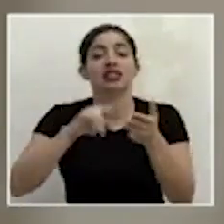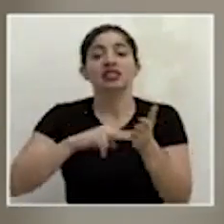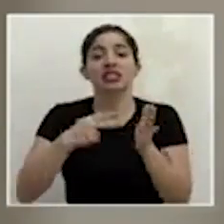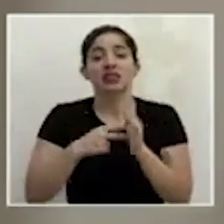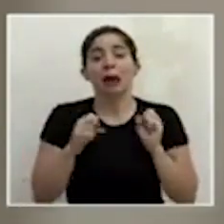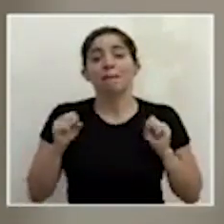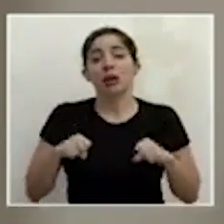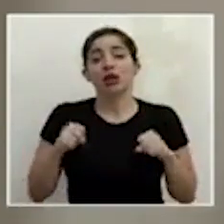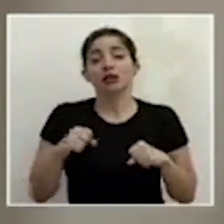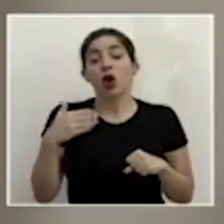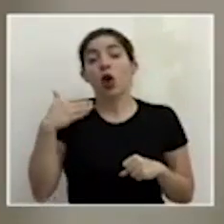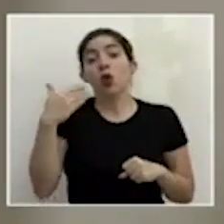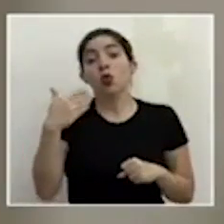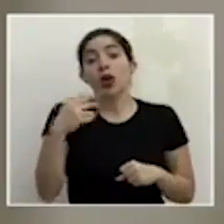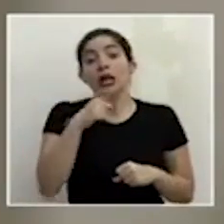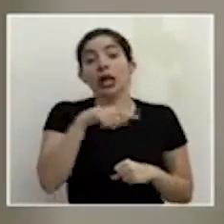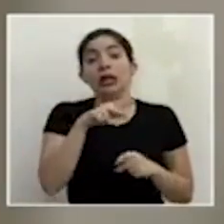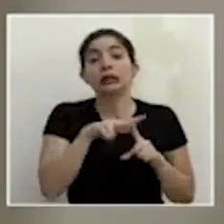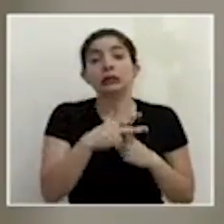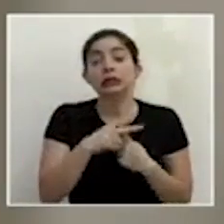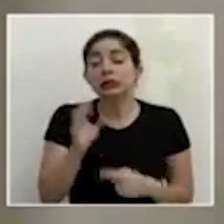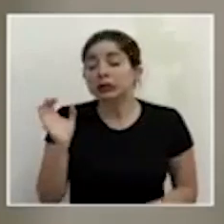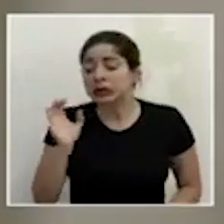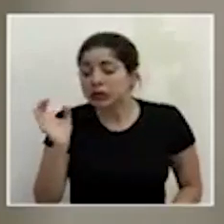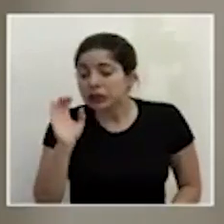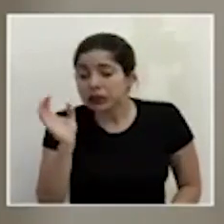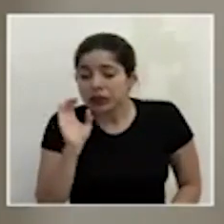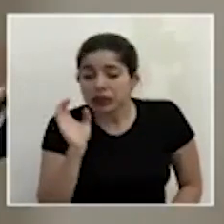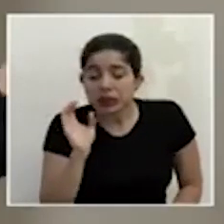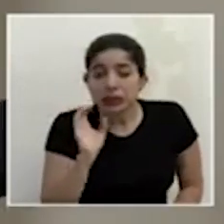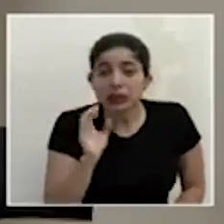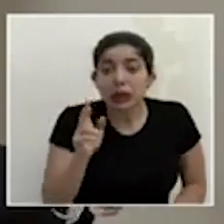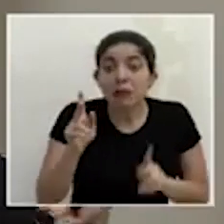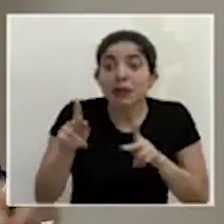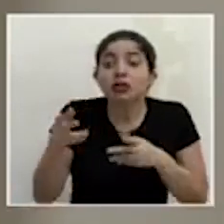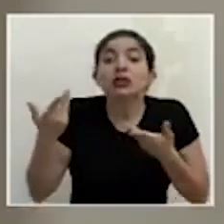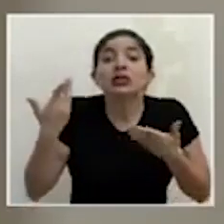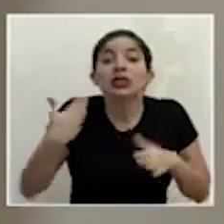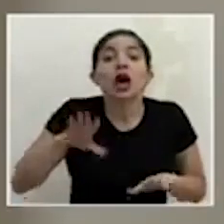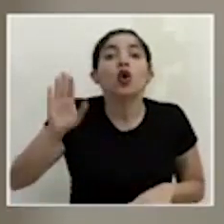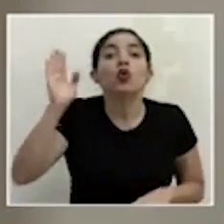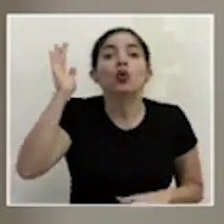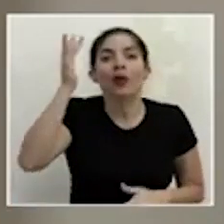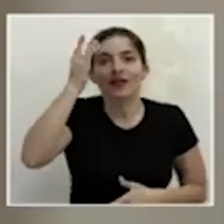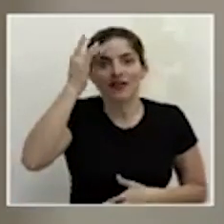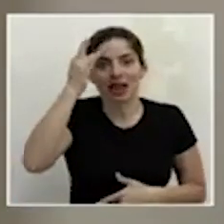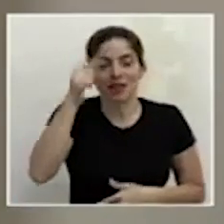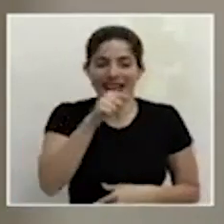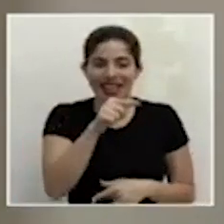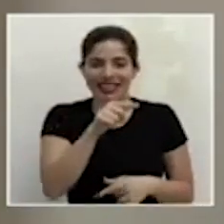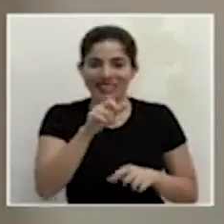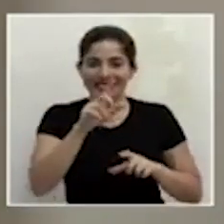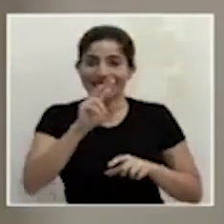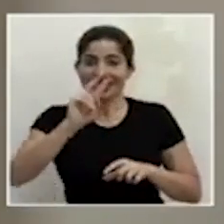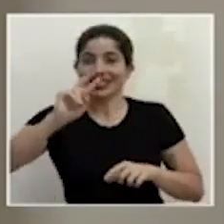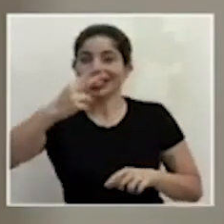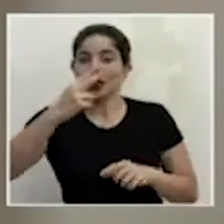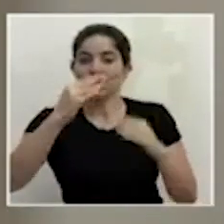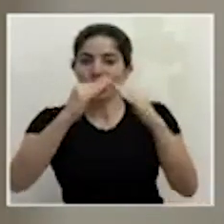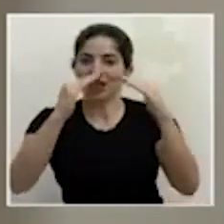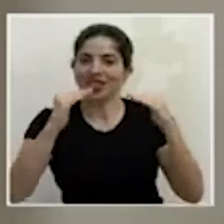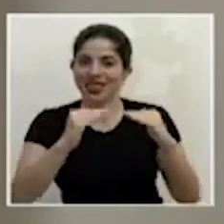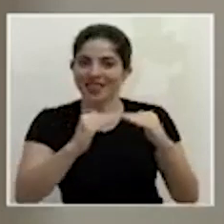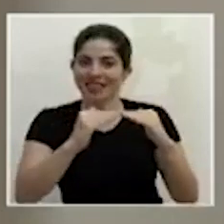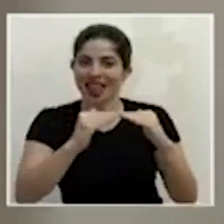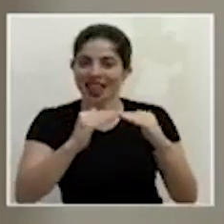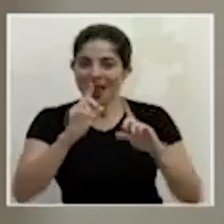que cuando comiencen a buscar personas que ya tuvieron la enfermedad que es para lo que se usa esa segunda categoría de